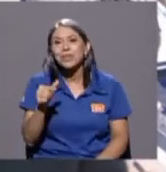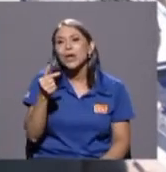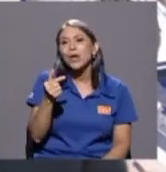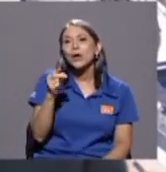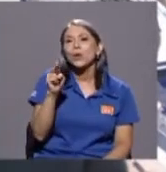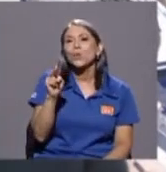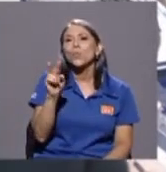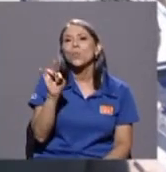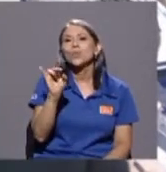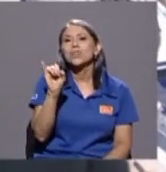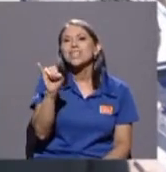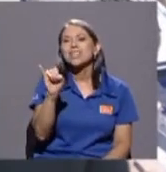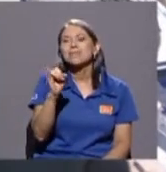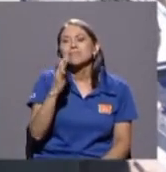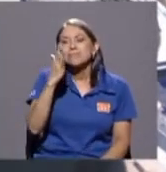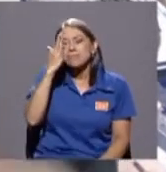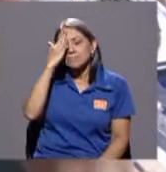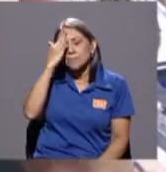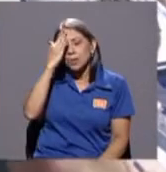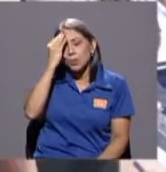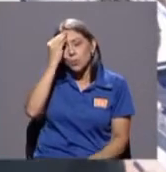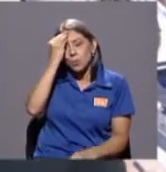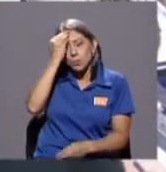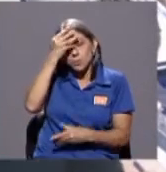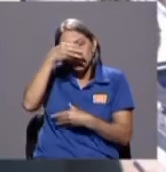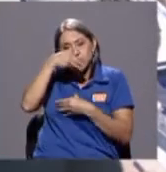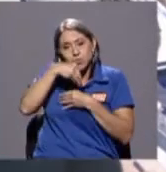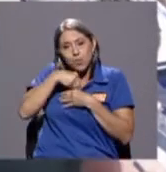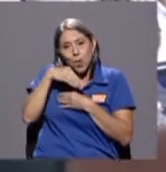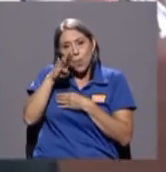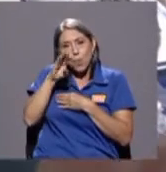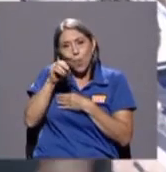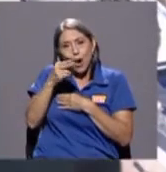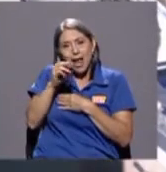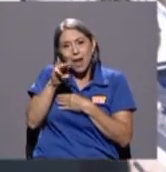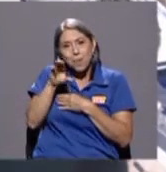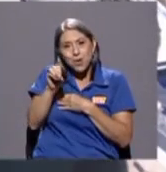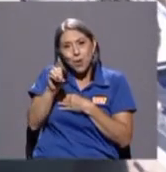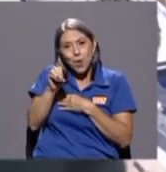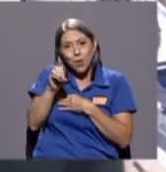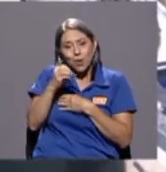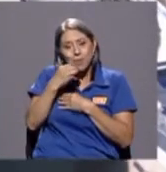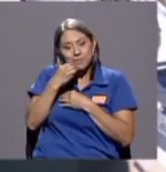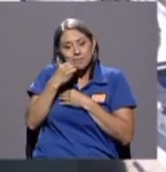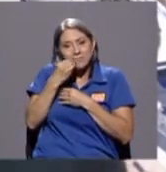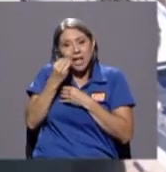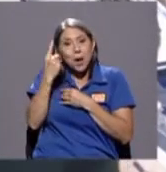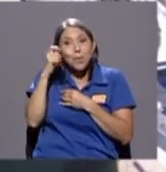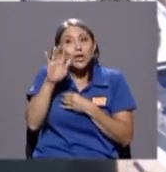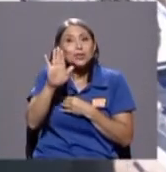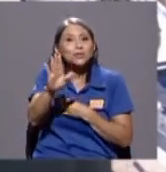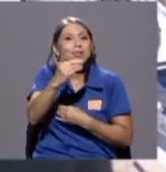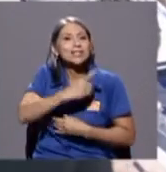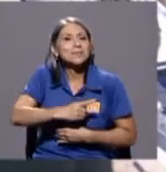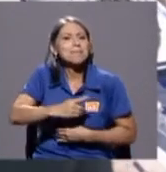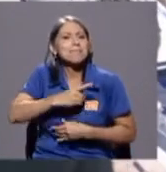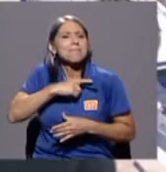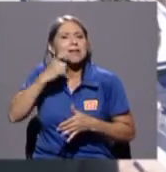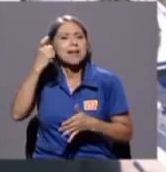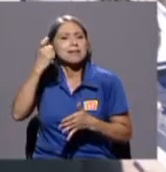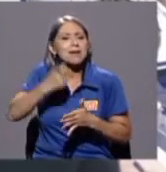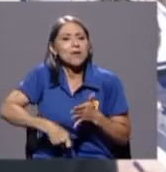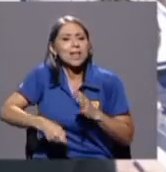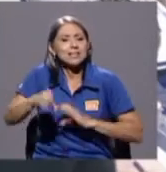bohemio verdad que dentro de esa disciplina rigurosidad científica del maestro